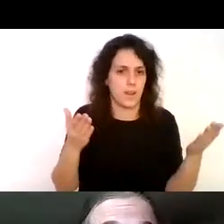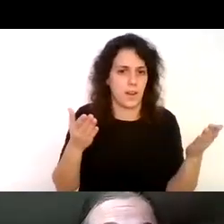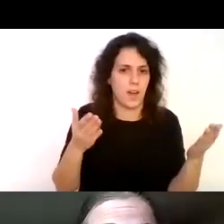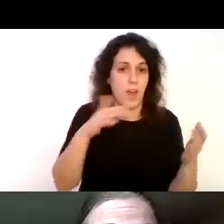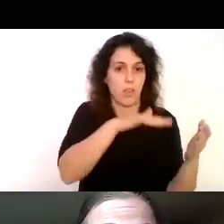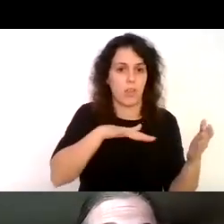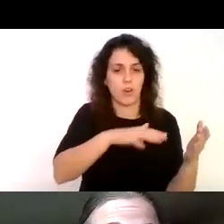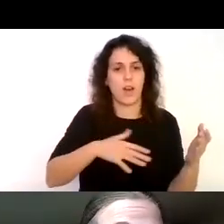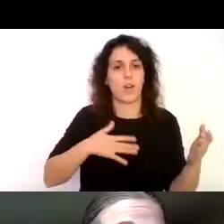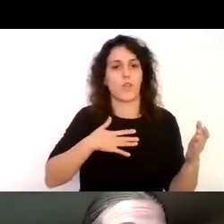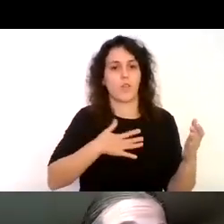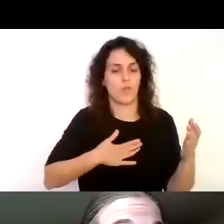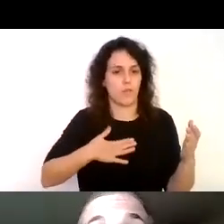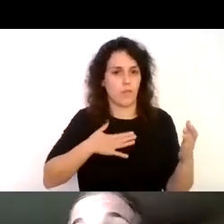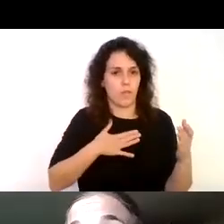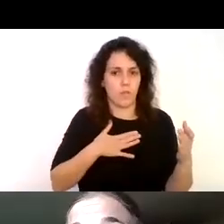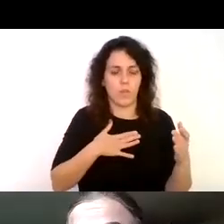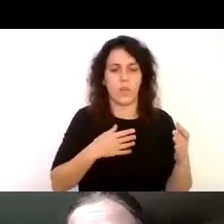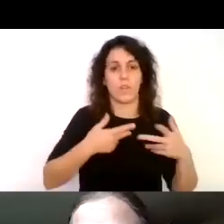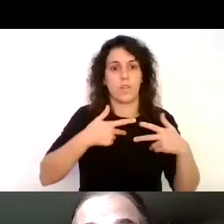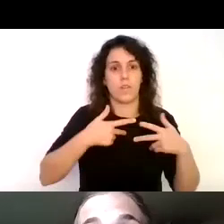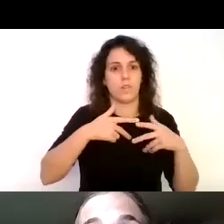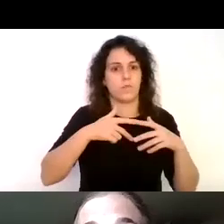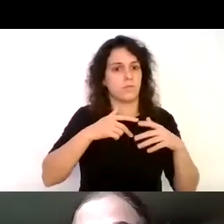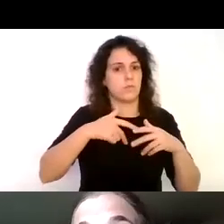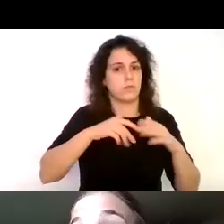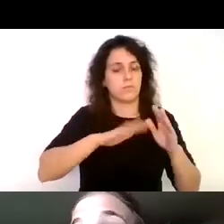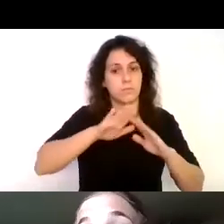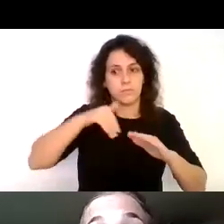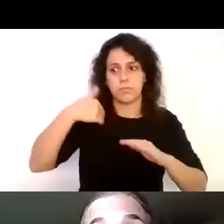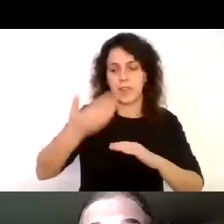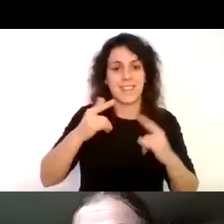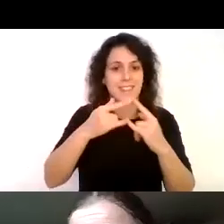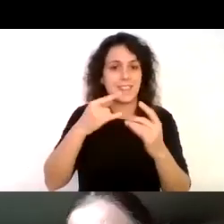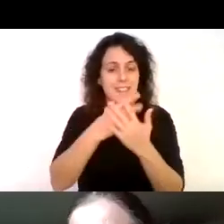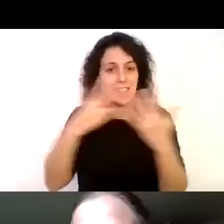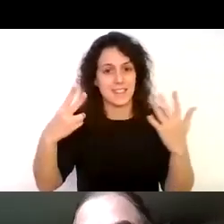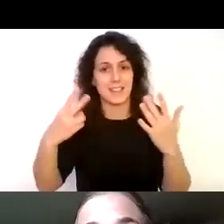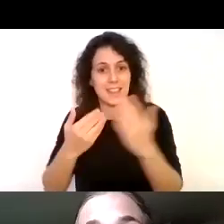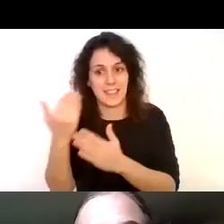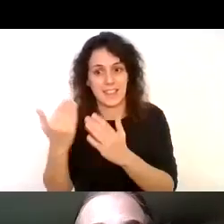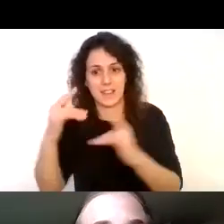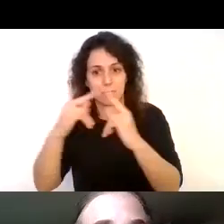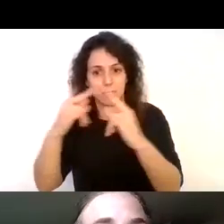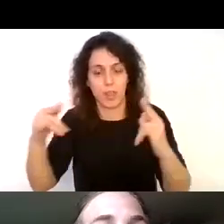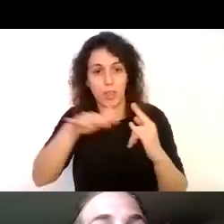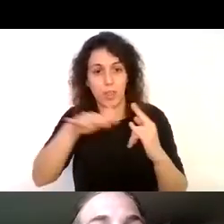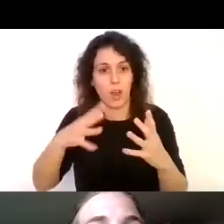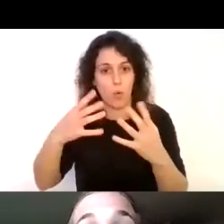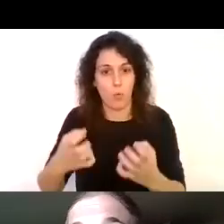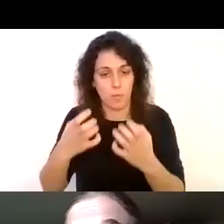zona de confort por 17 días acampando en un lugar húmedo que es la patagonia